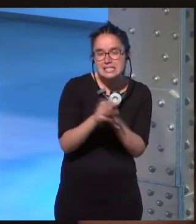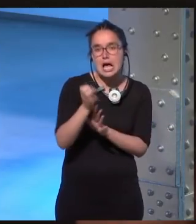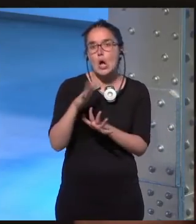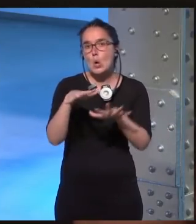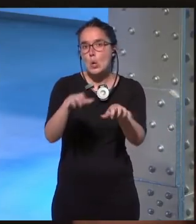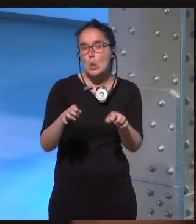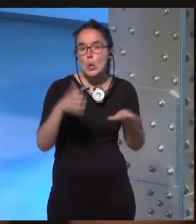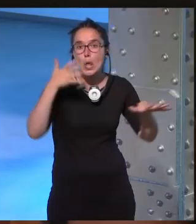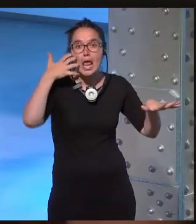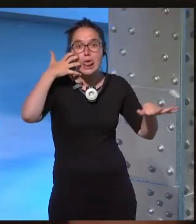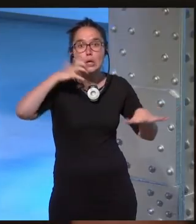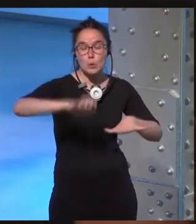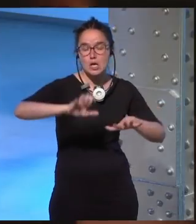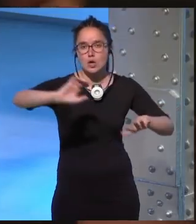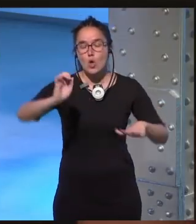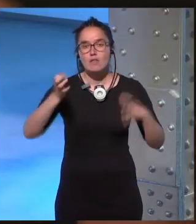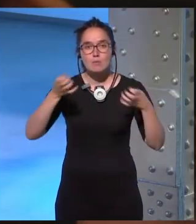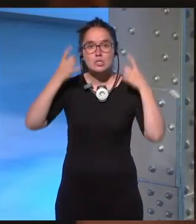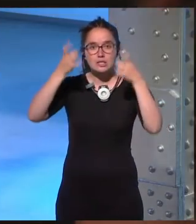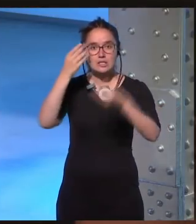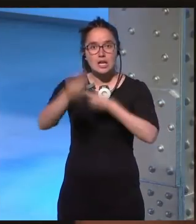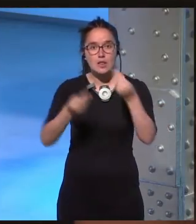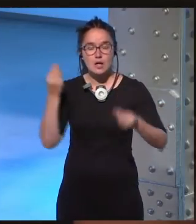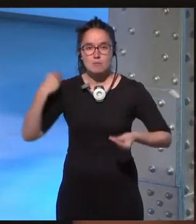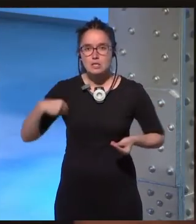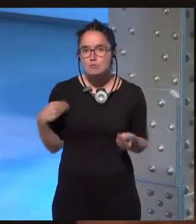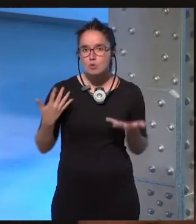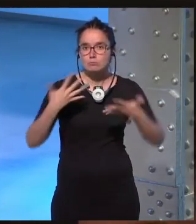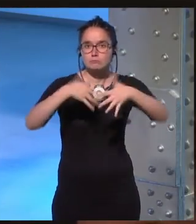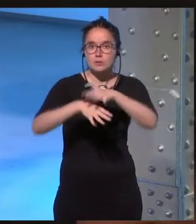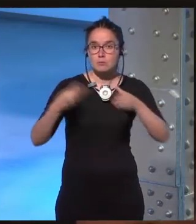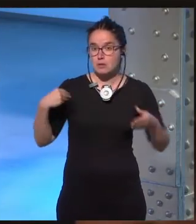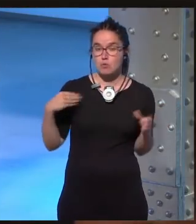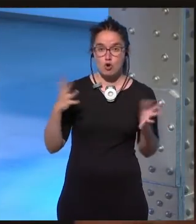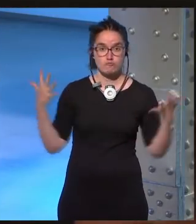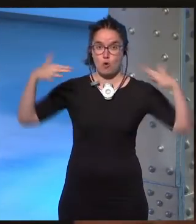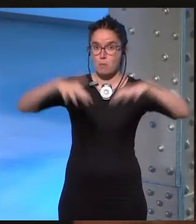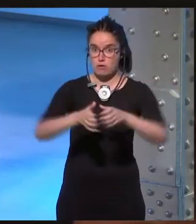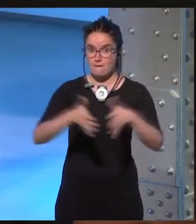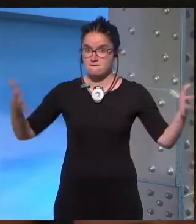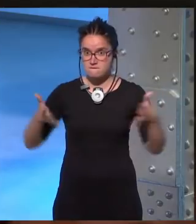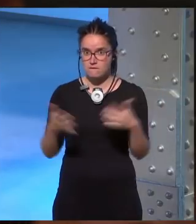colonial y queer o deberíamos intentar hacer como el entrismo en las grandes convenciones